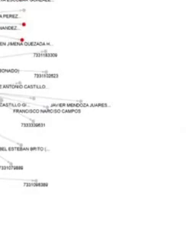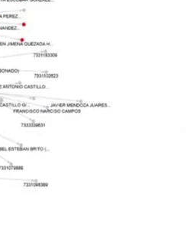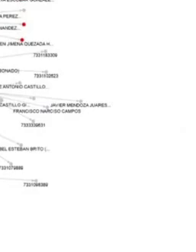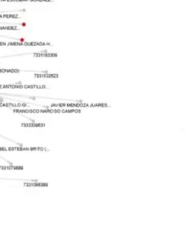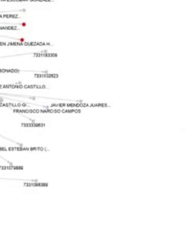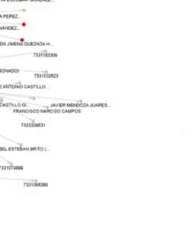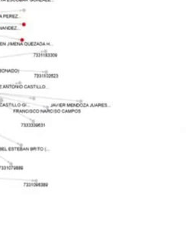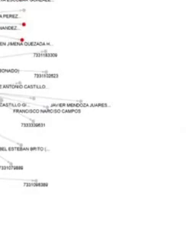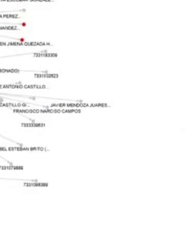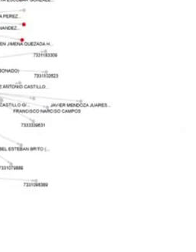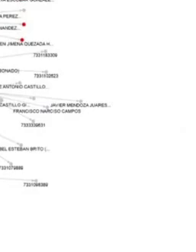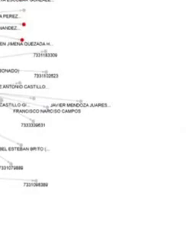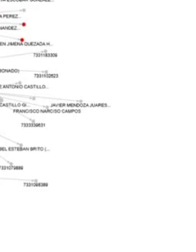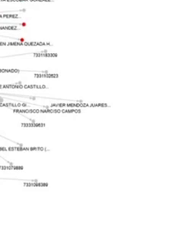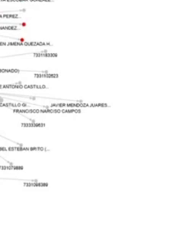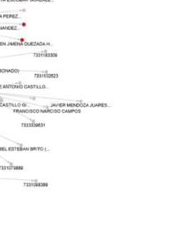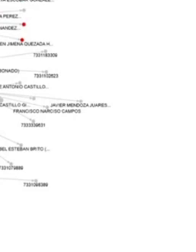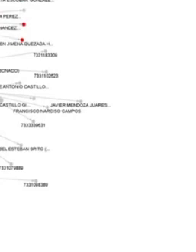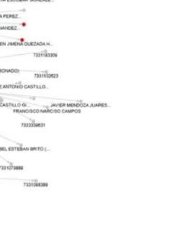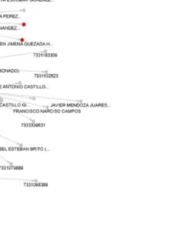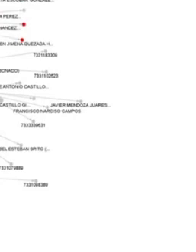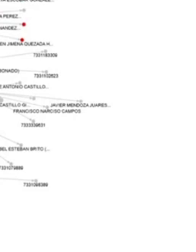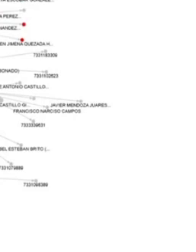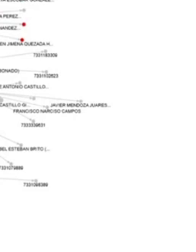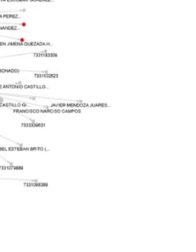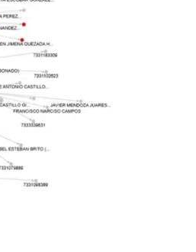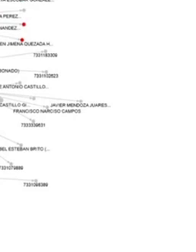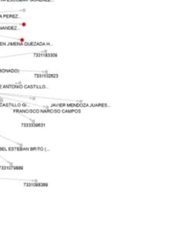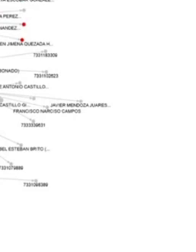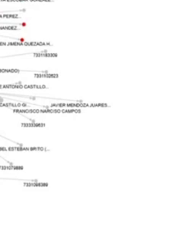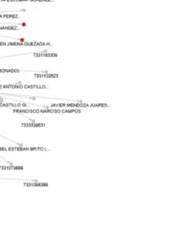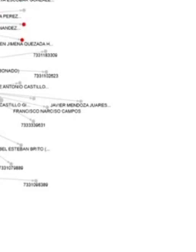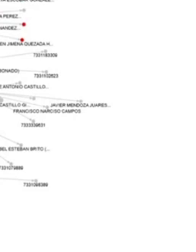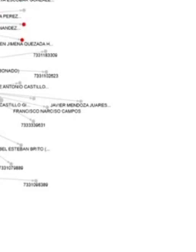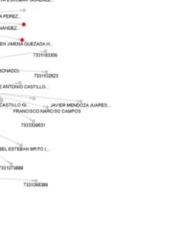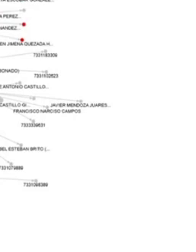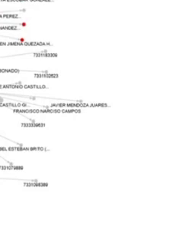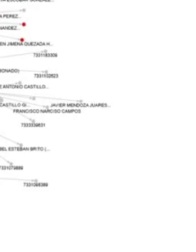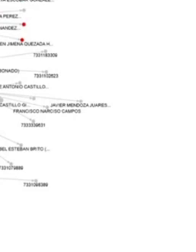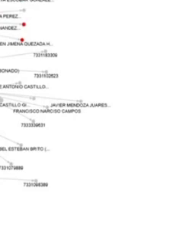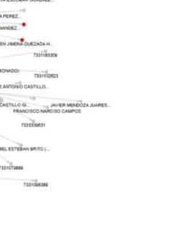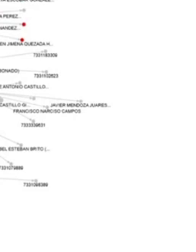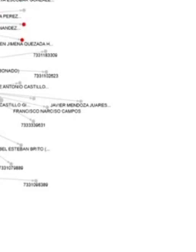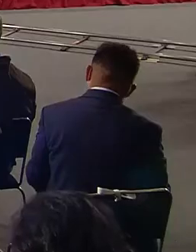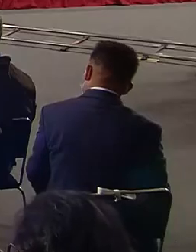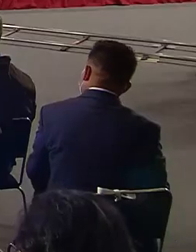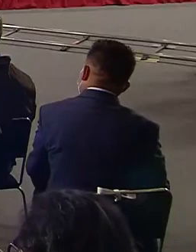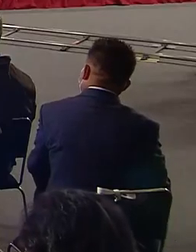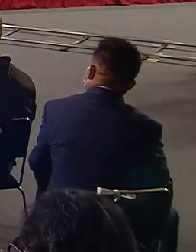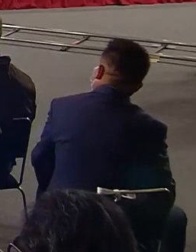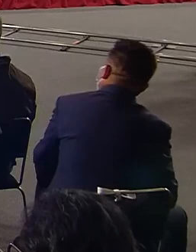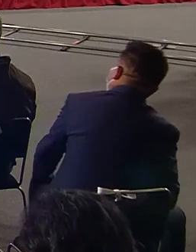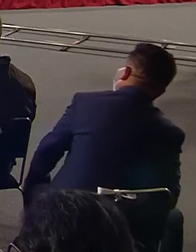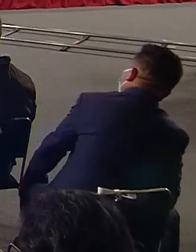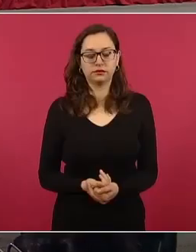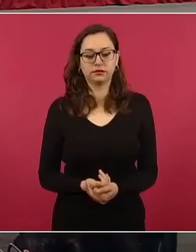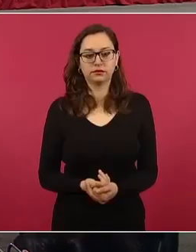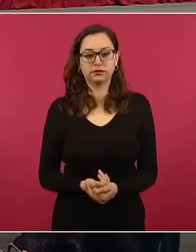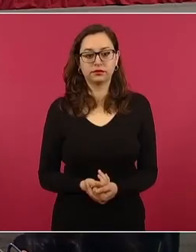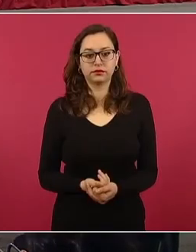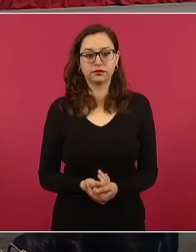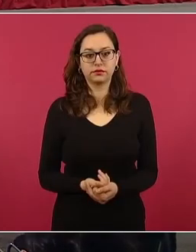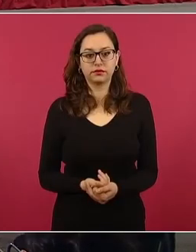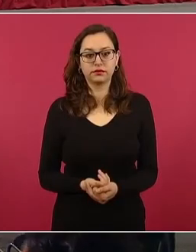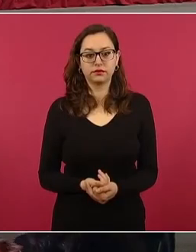análisis que se corresponde a las 22 horas del 26 de septiembre, a las seis horas del día 27, lo que también